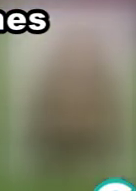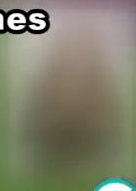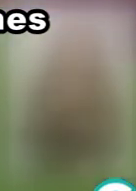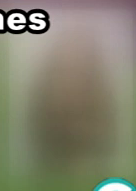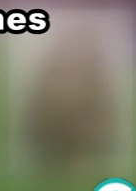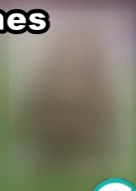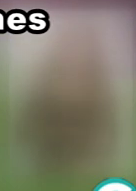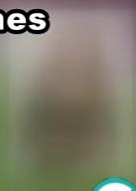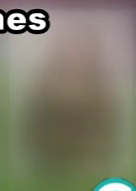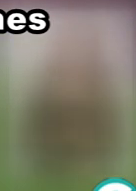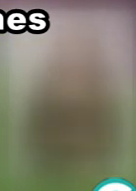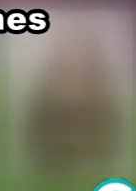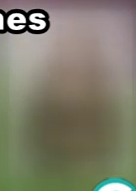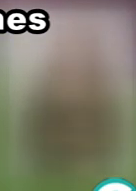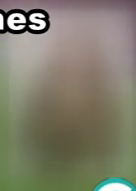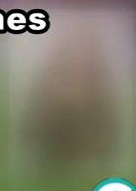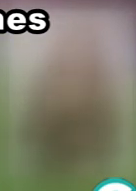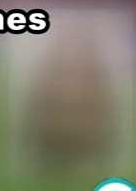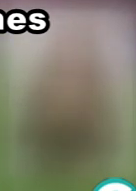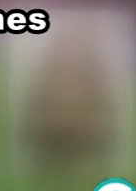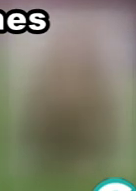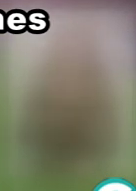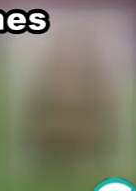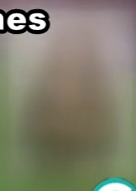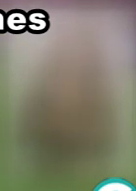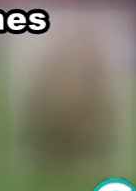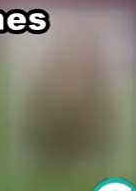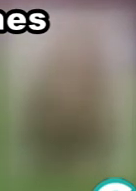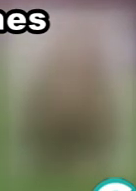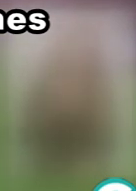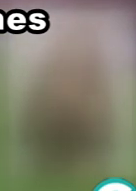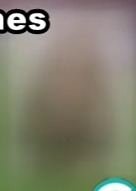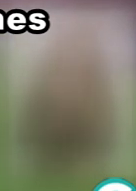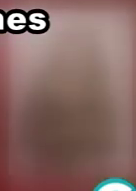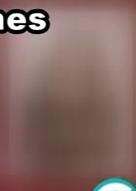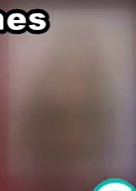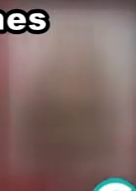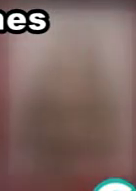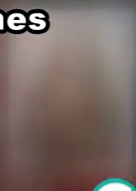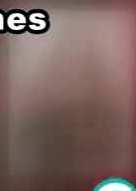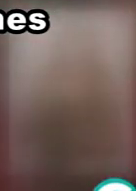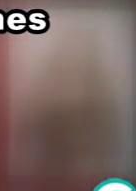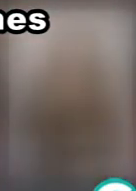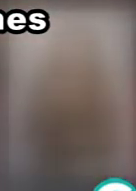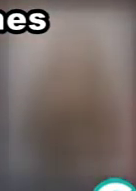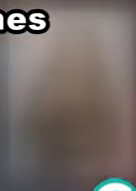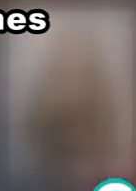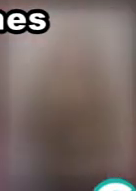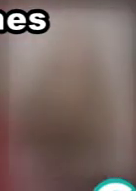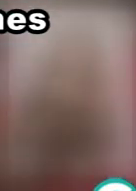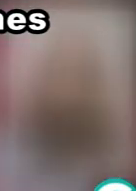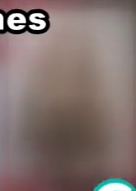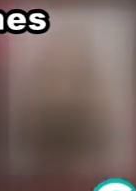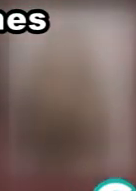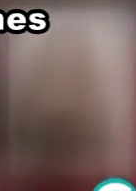goles como este también de Salva Sevilla, en los momentos claves. Sí, además un Salva Sevilla que yo creo que en la recta final de temporada ha sido